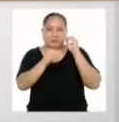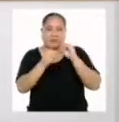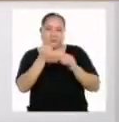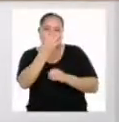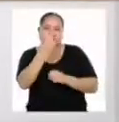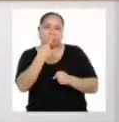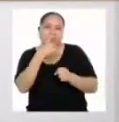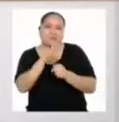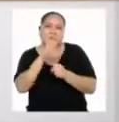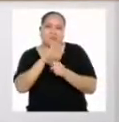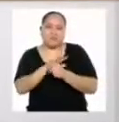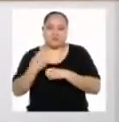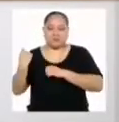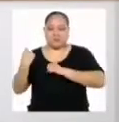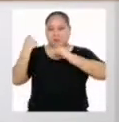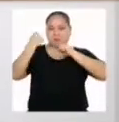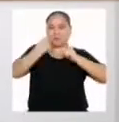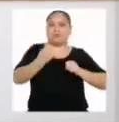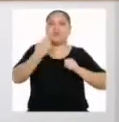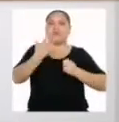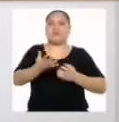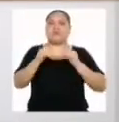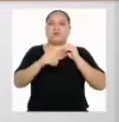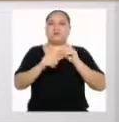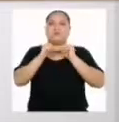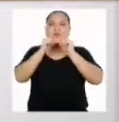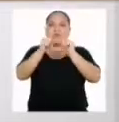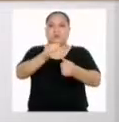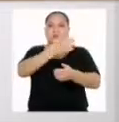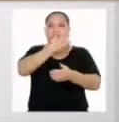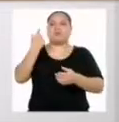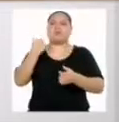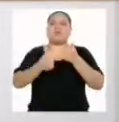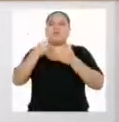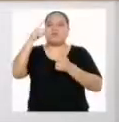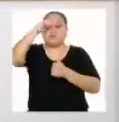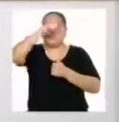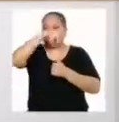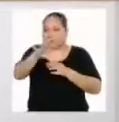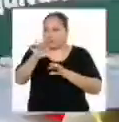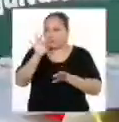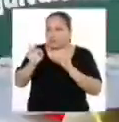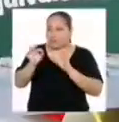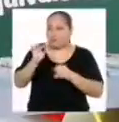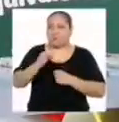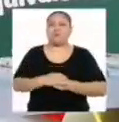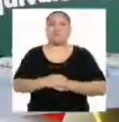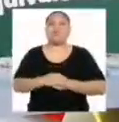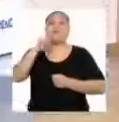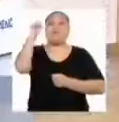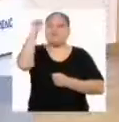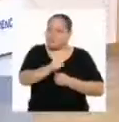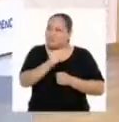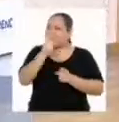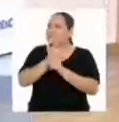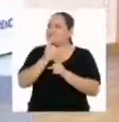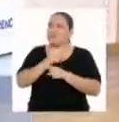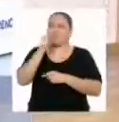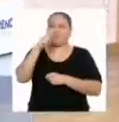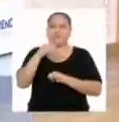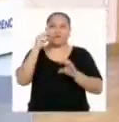compromisos para afianzar nuestras fortalezas y mejorar las dificultades identificadas. Así es.